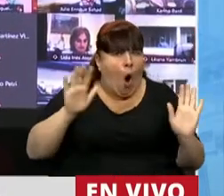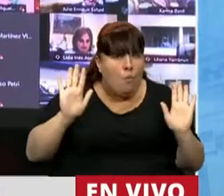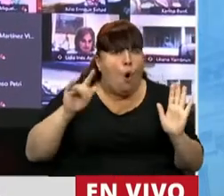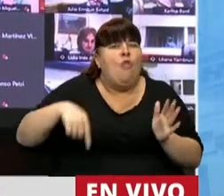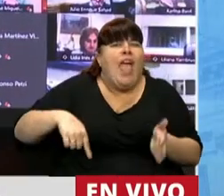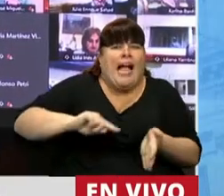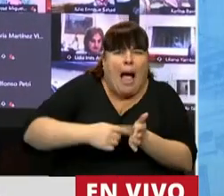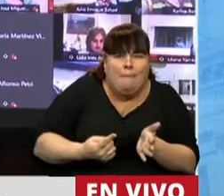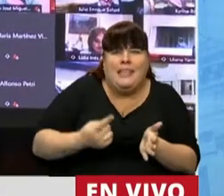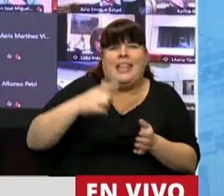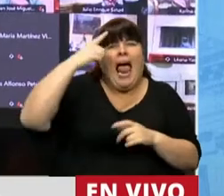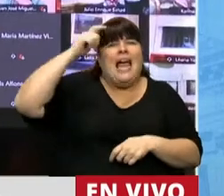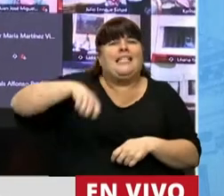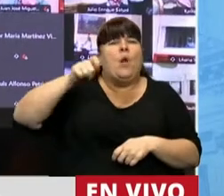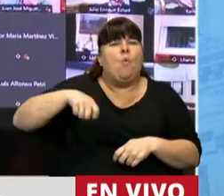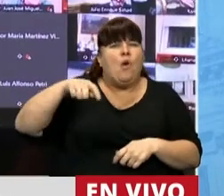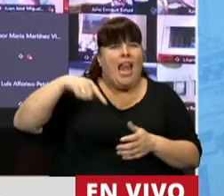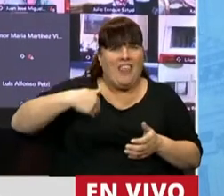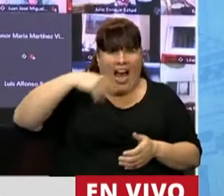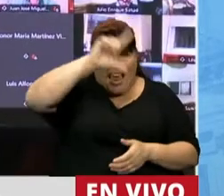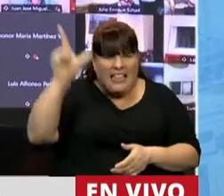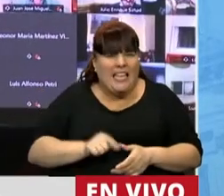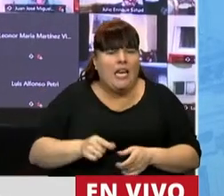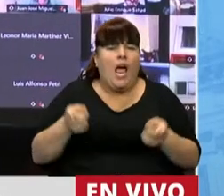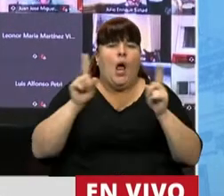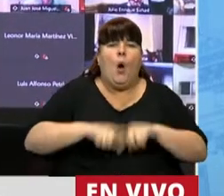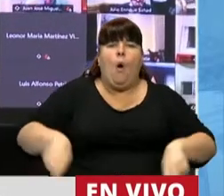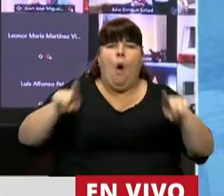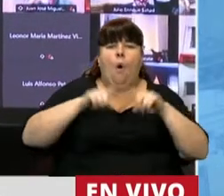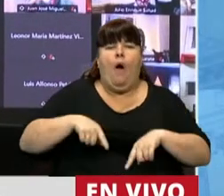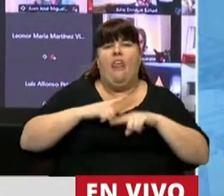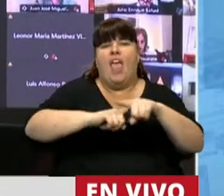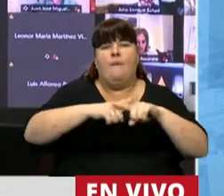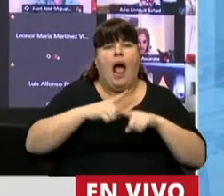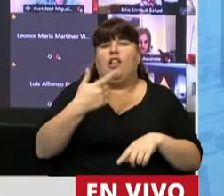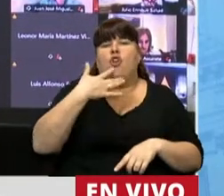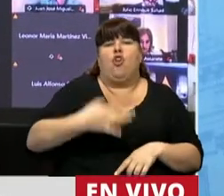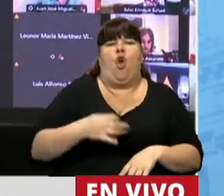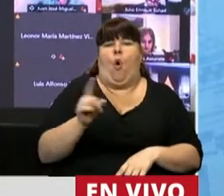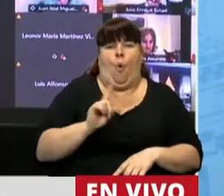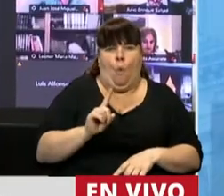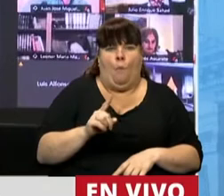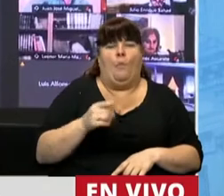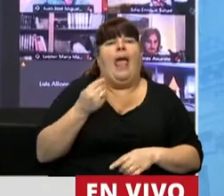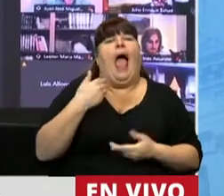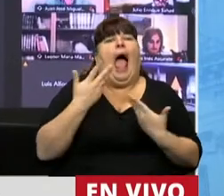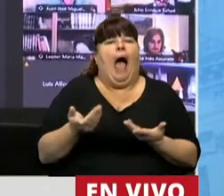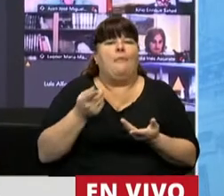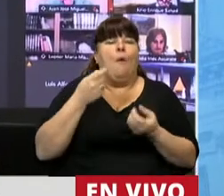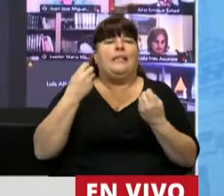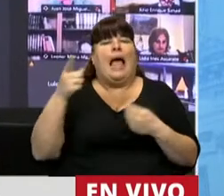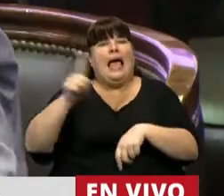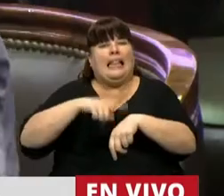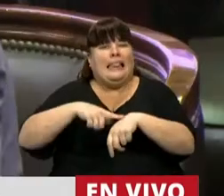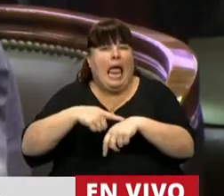de la capital y en todos los tribunales del país, se discuten las mismas situaciones de incumplimiento para jugar con el